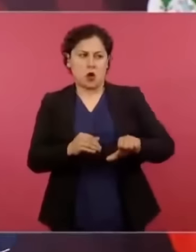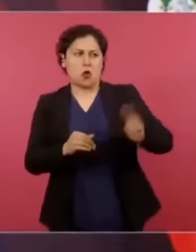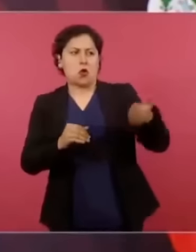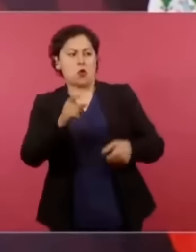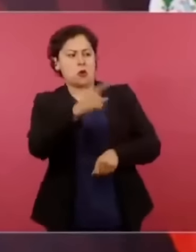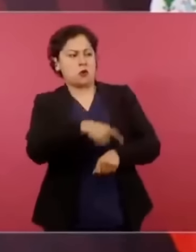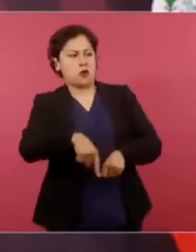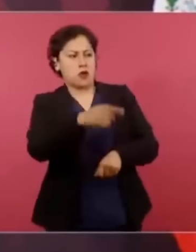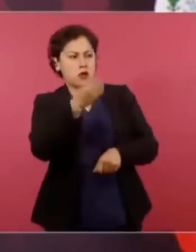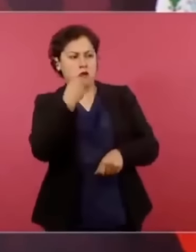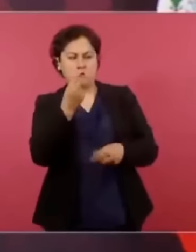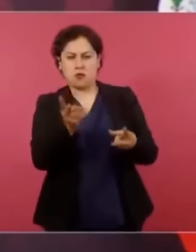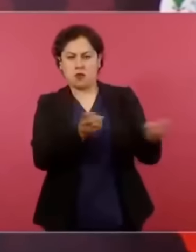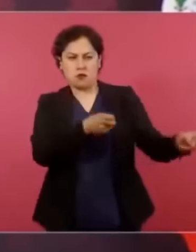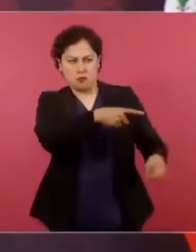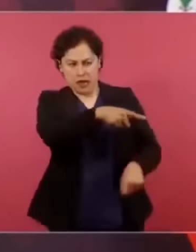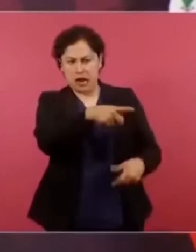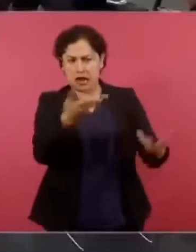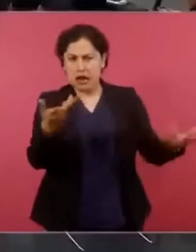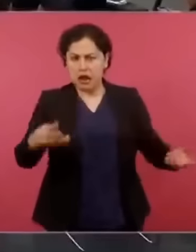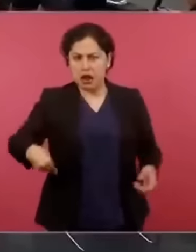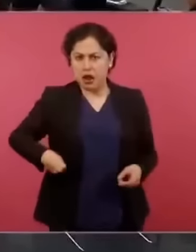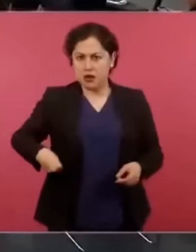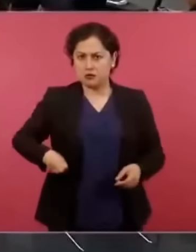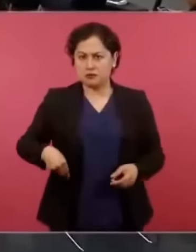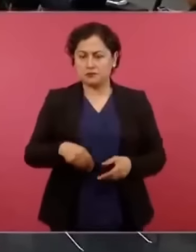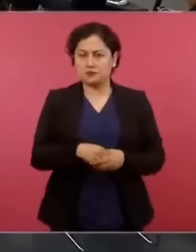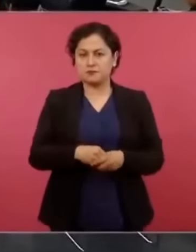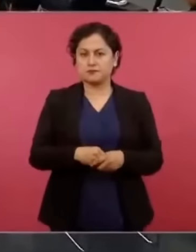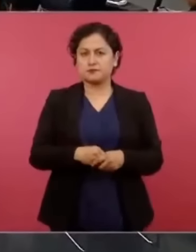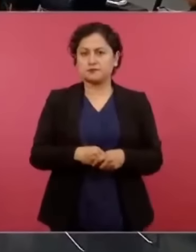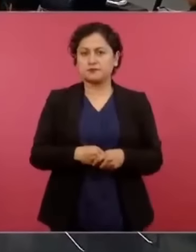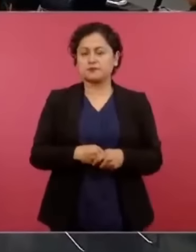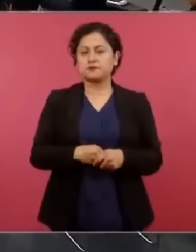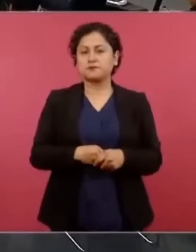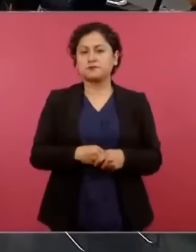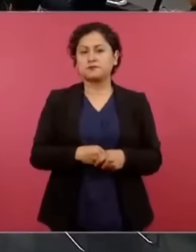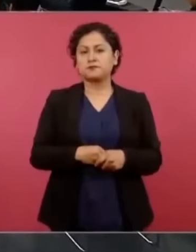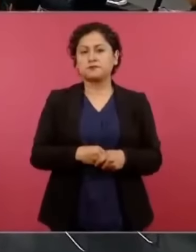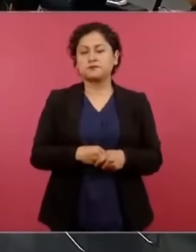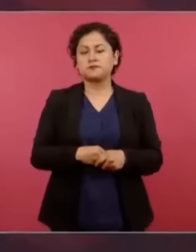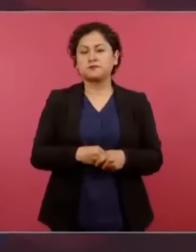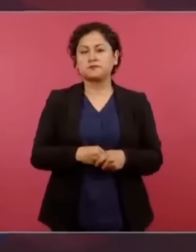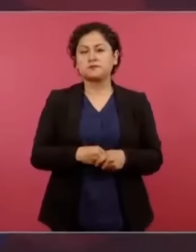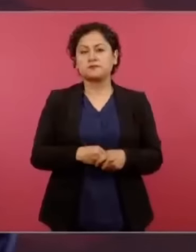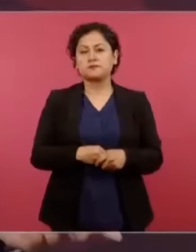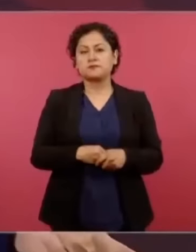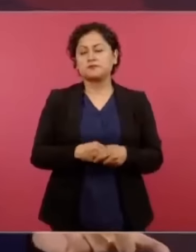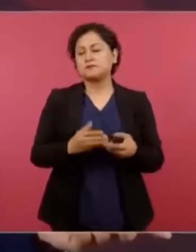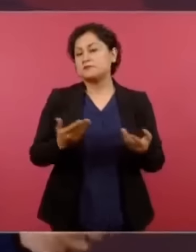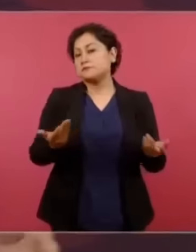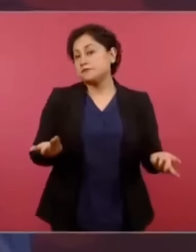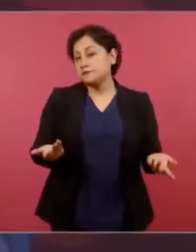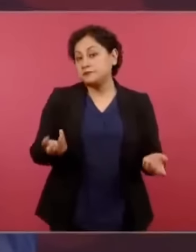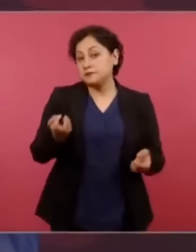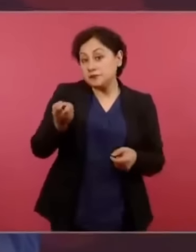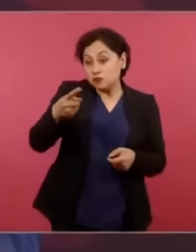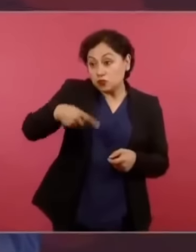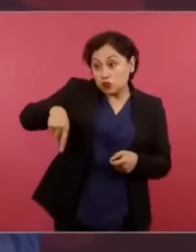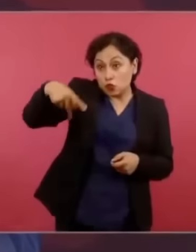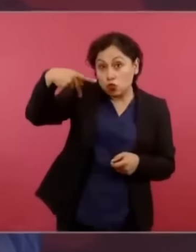y ese es el discurso